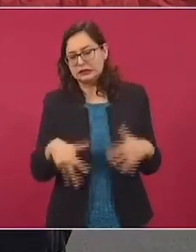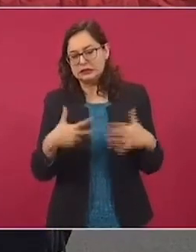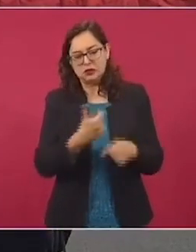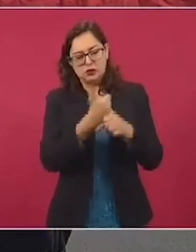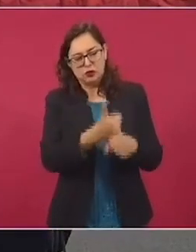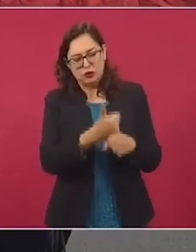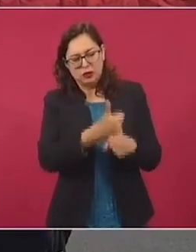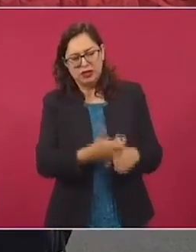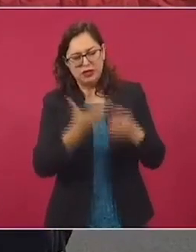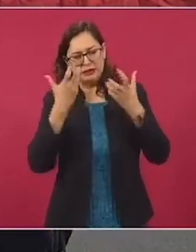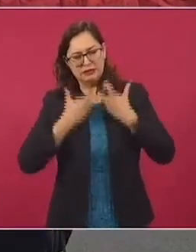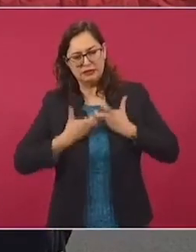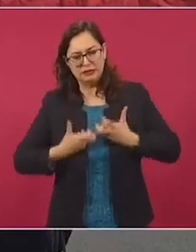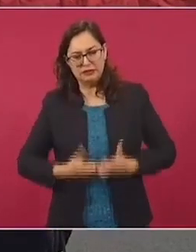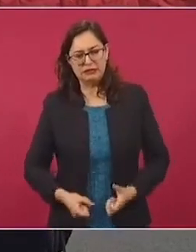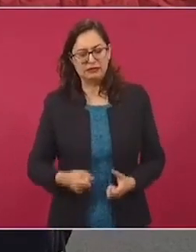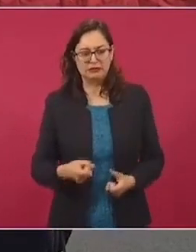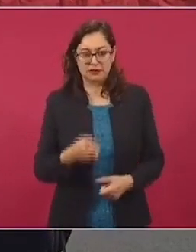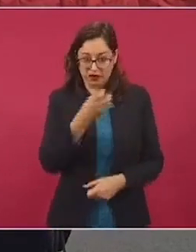personas.